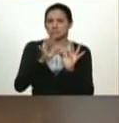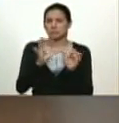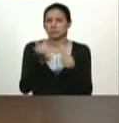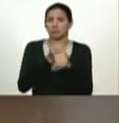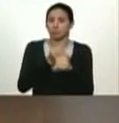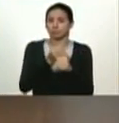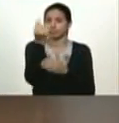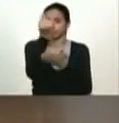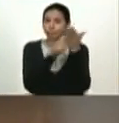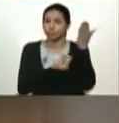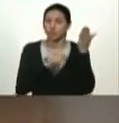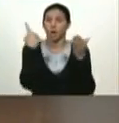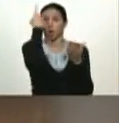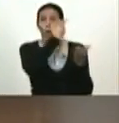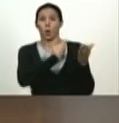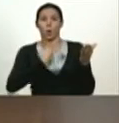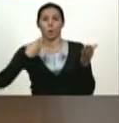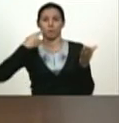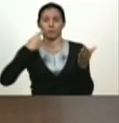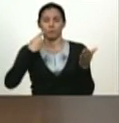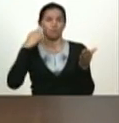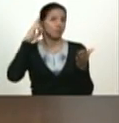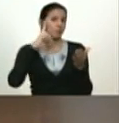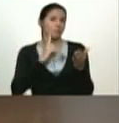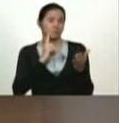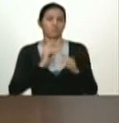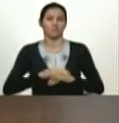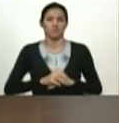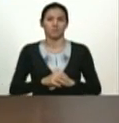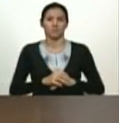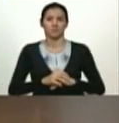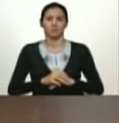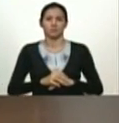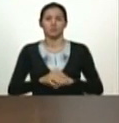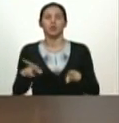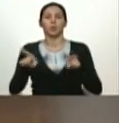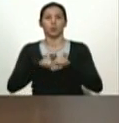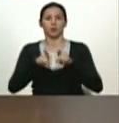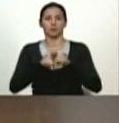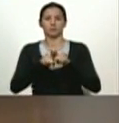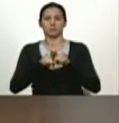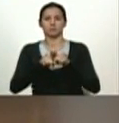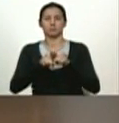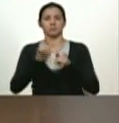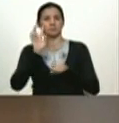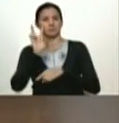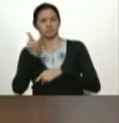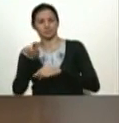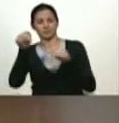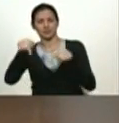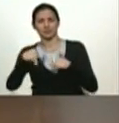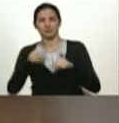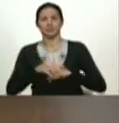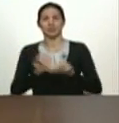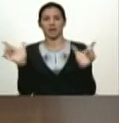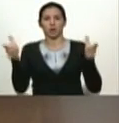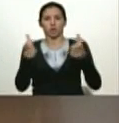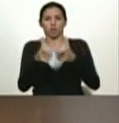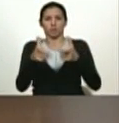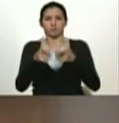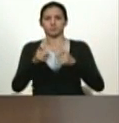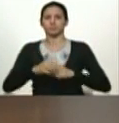De su rostro eterno. Igualmente preside esta reunión el rostro que